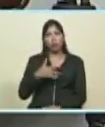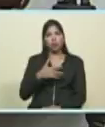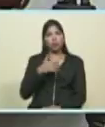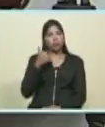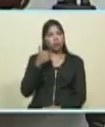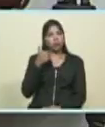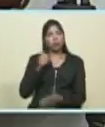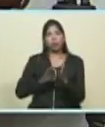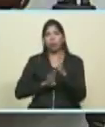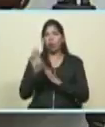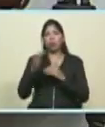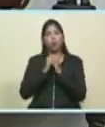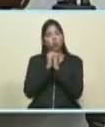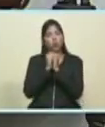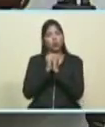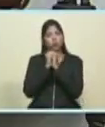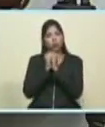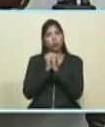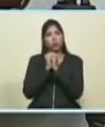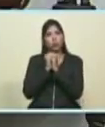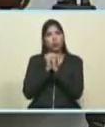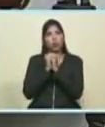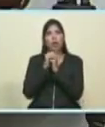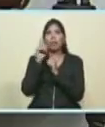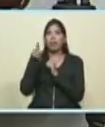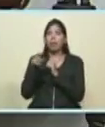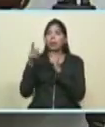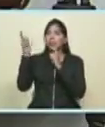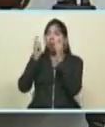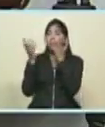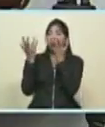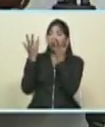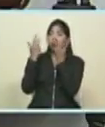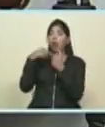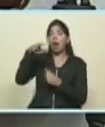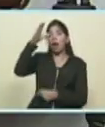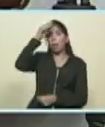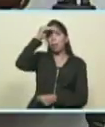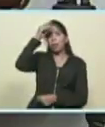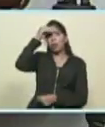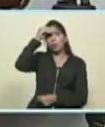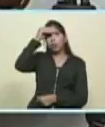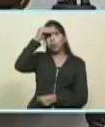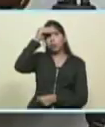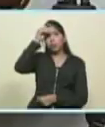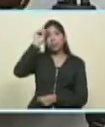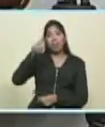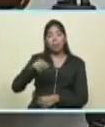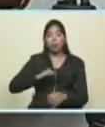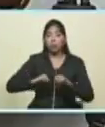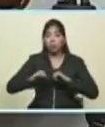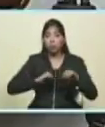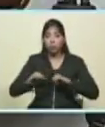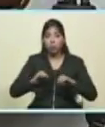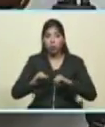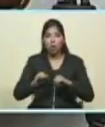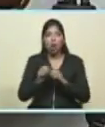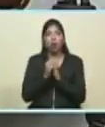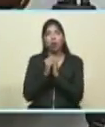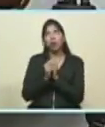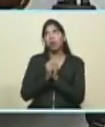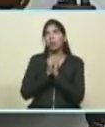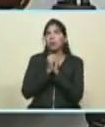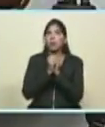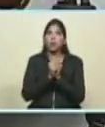pero también he aprendido con nuestro comandante Chávez lo aprendí muy bien el poder de la acción la oración no se puede quedar solo